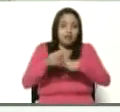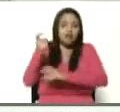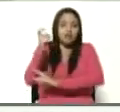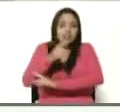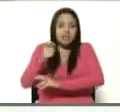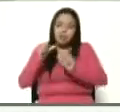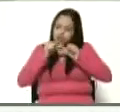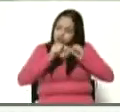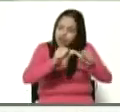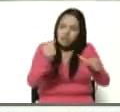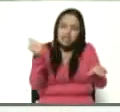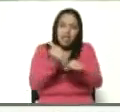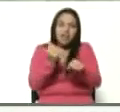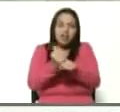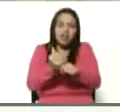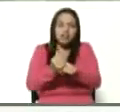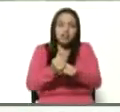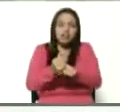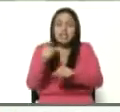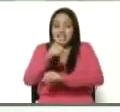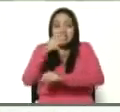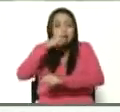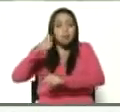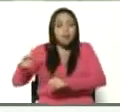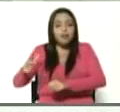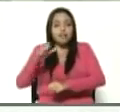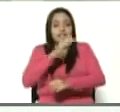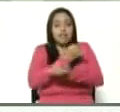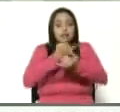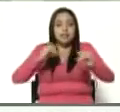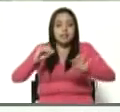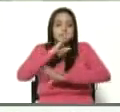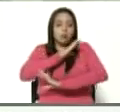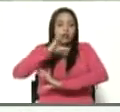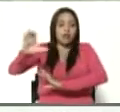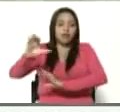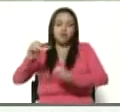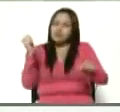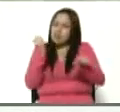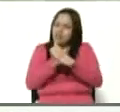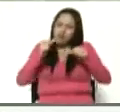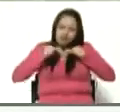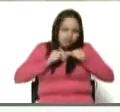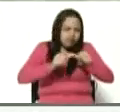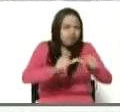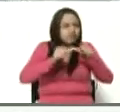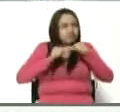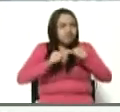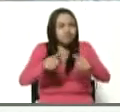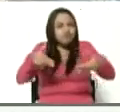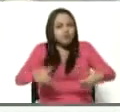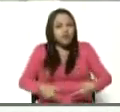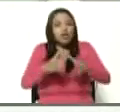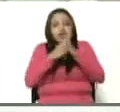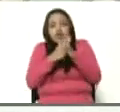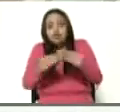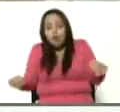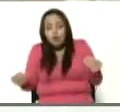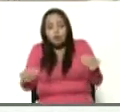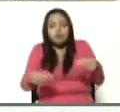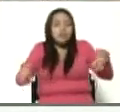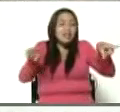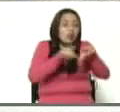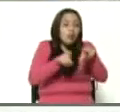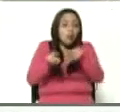como pueblo independiente y soberano. Es una lucha constante, es un trabajo arduo, y todos, sin excepción,